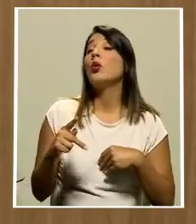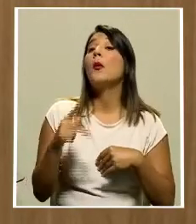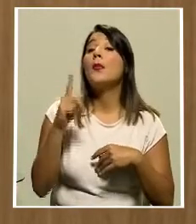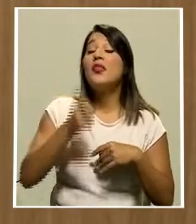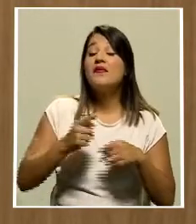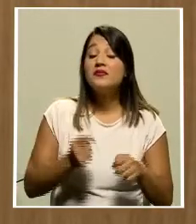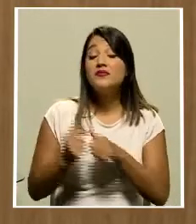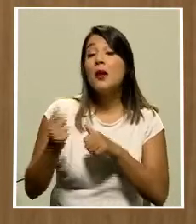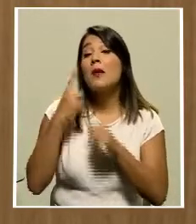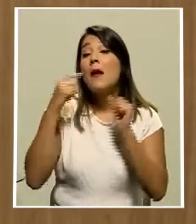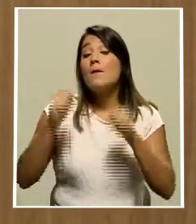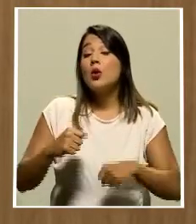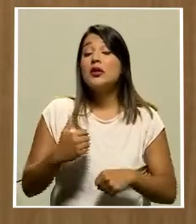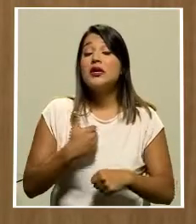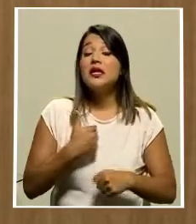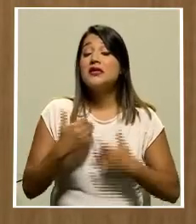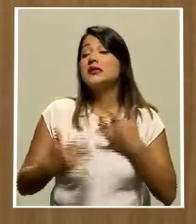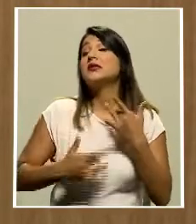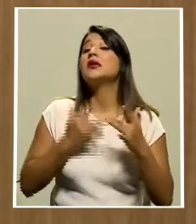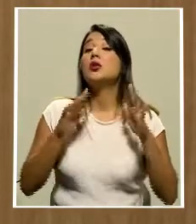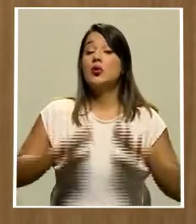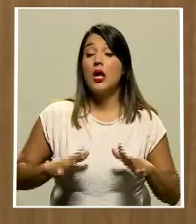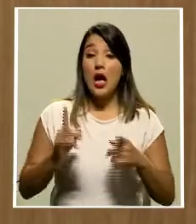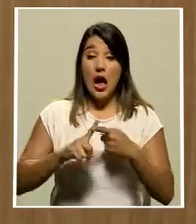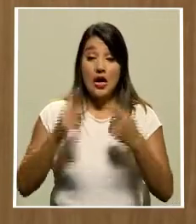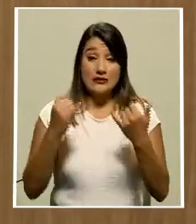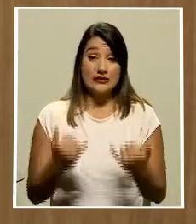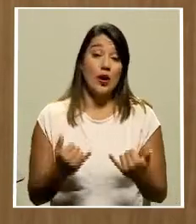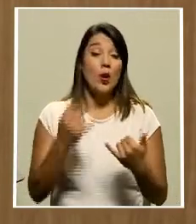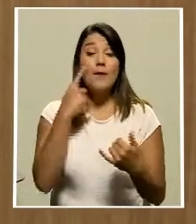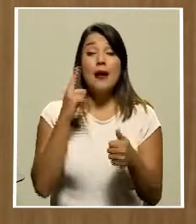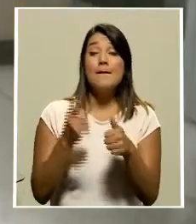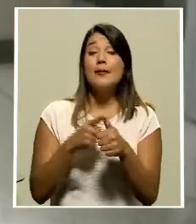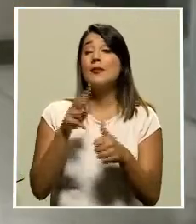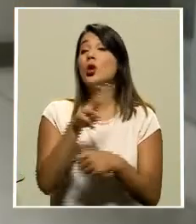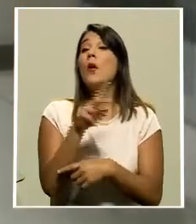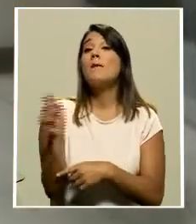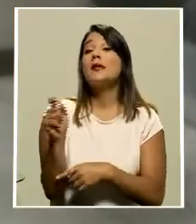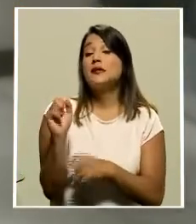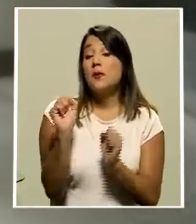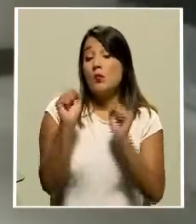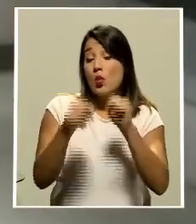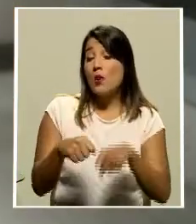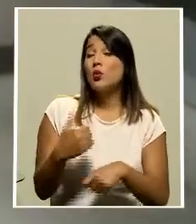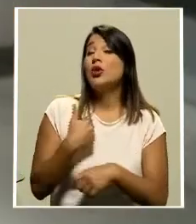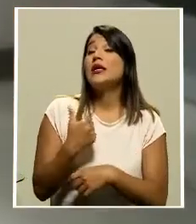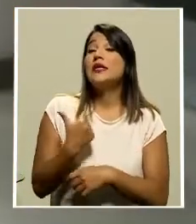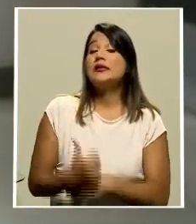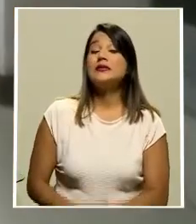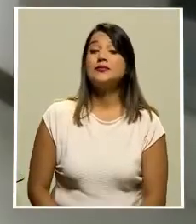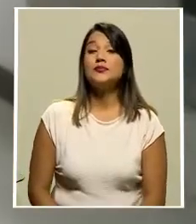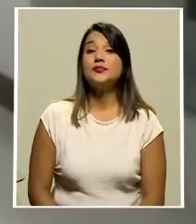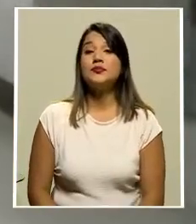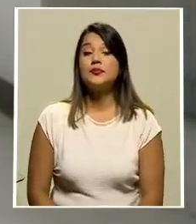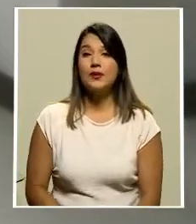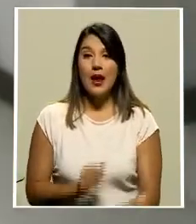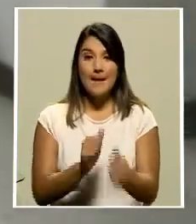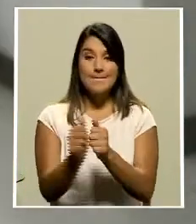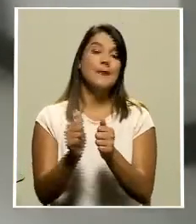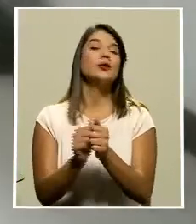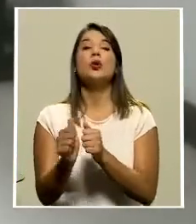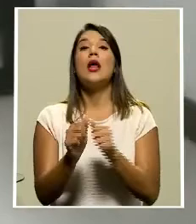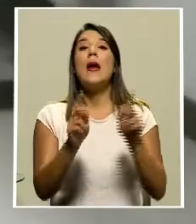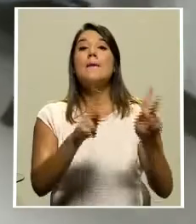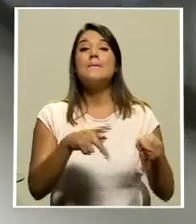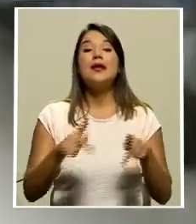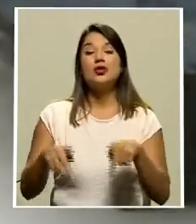para tomar esa determinación. Pero podría decir que en este momento, por lo menos para los primeros dos meses, podríamos tener el dinero para sacar a estas personas. La mayoría de las personas